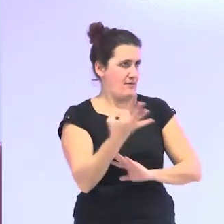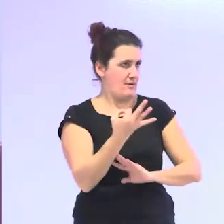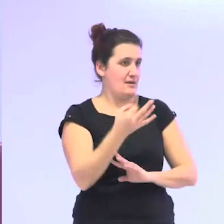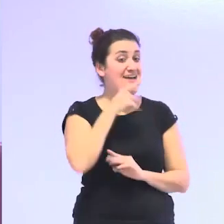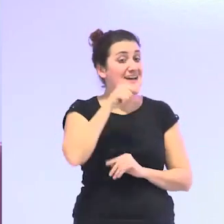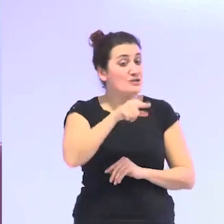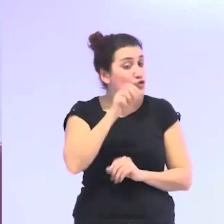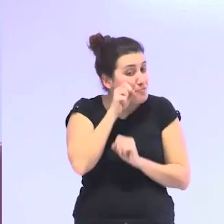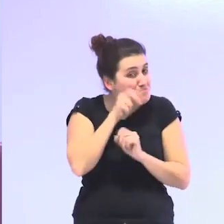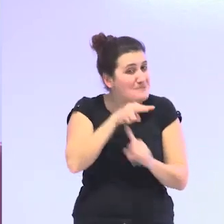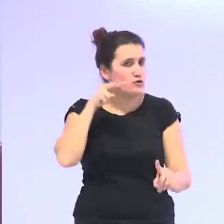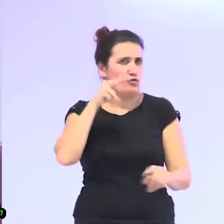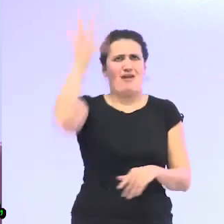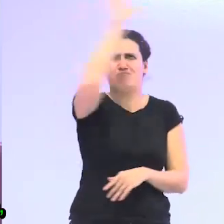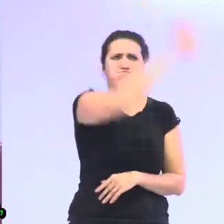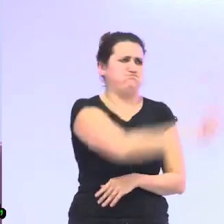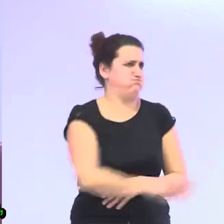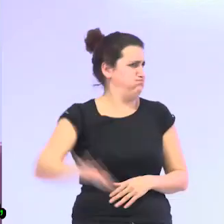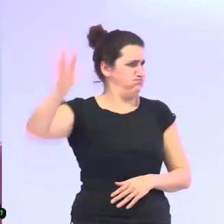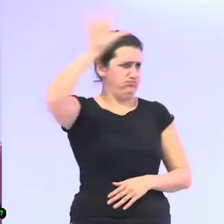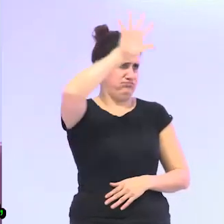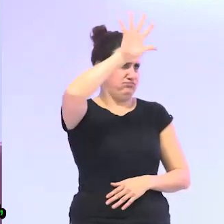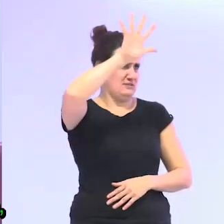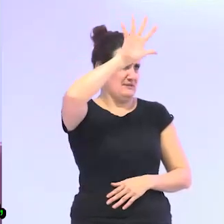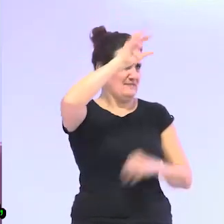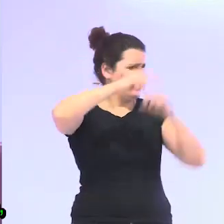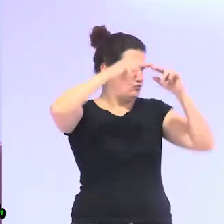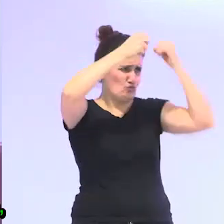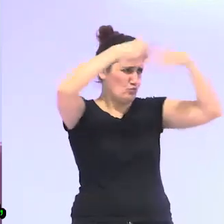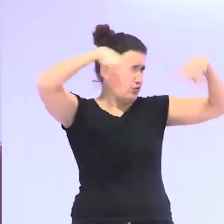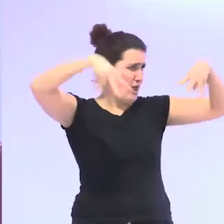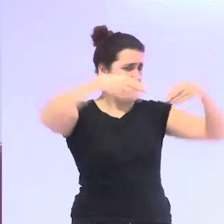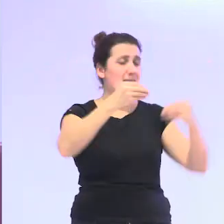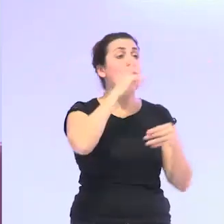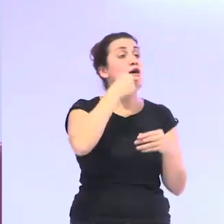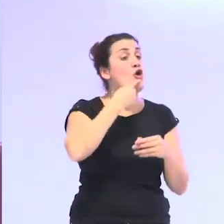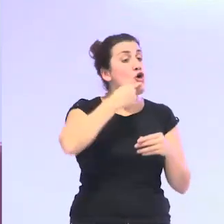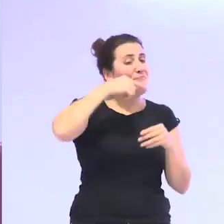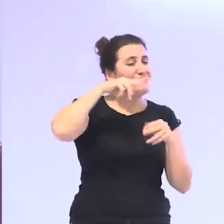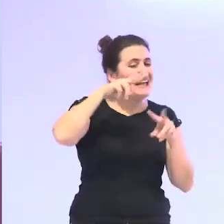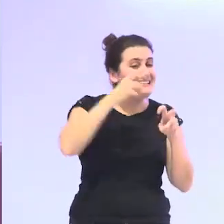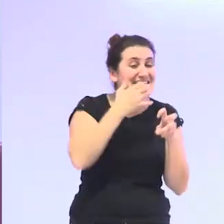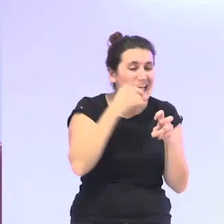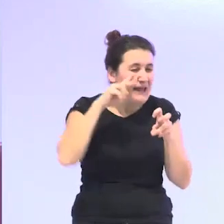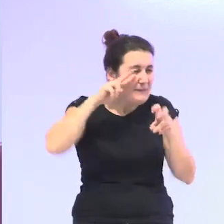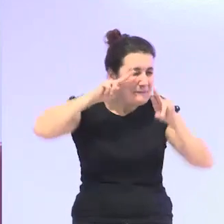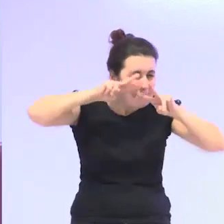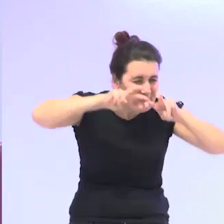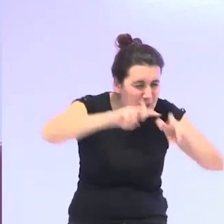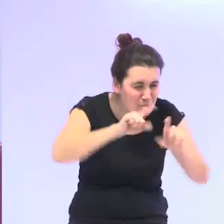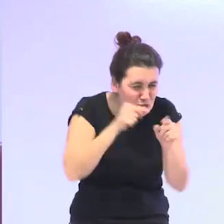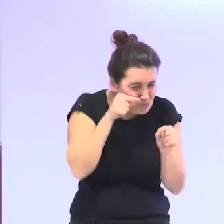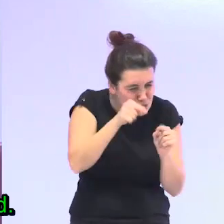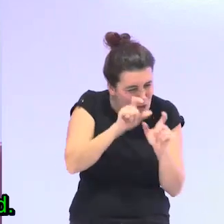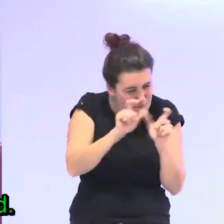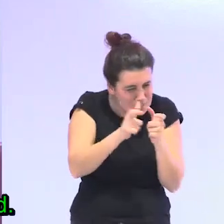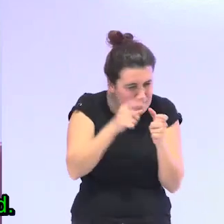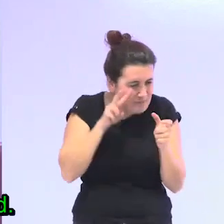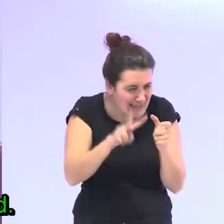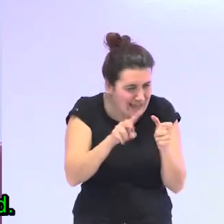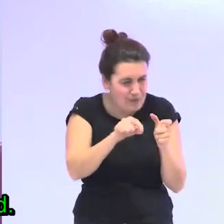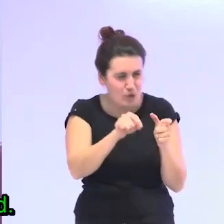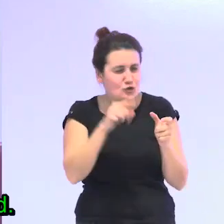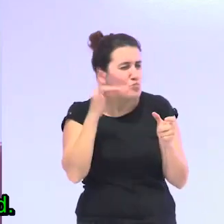visión muy macroestructural pero luego cuando vamos al nivel micro cuando analizamos la biografía y las vidas de las mujeres vemos